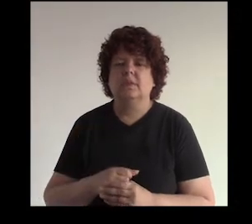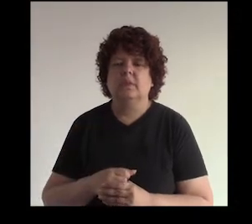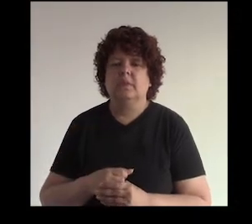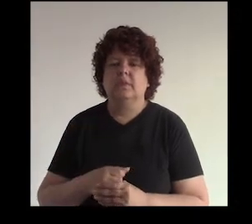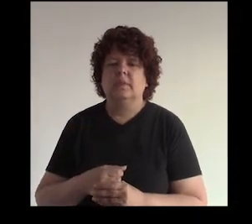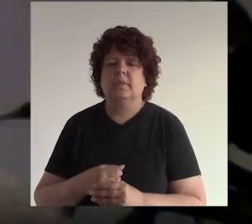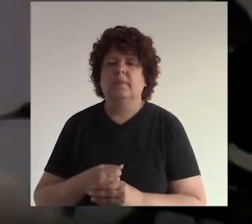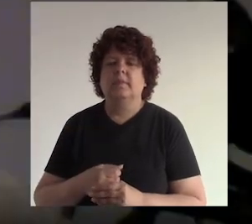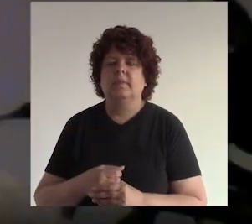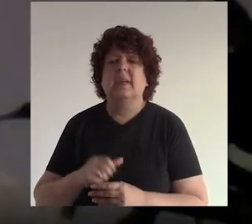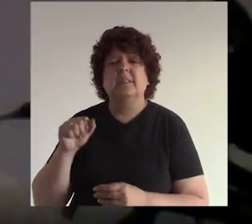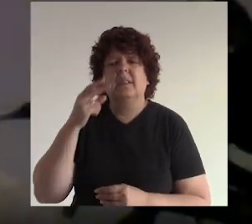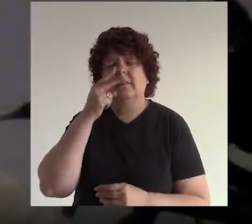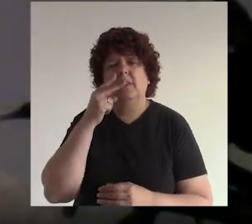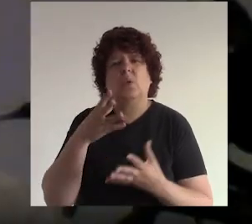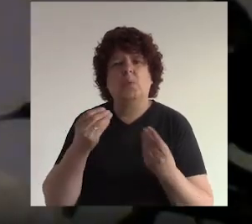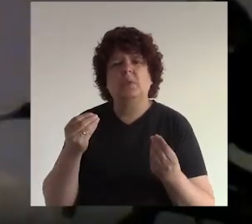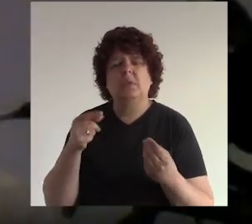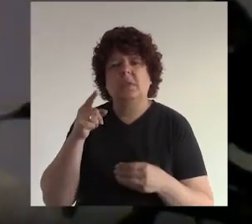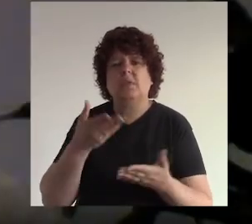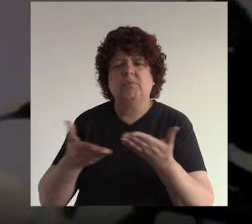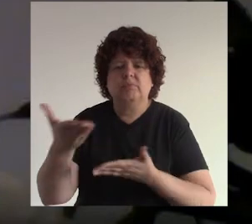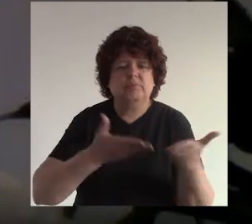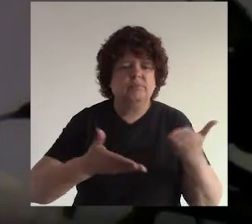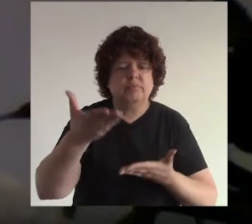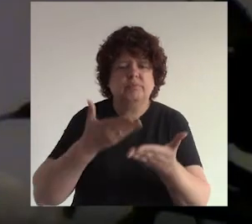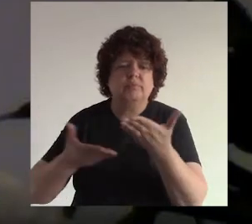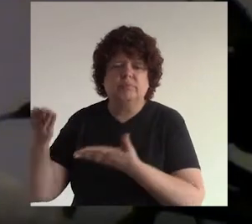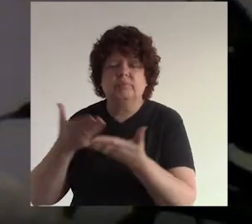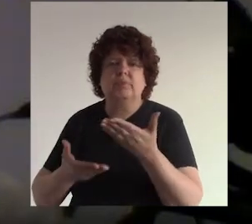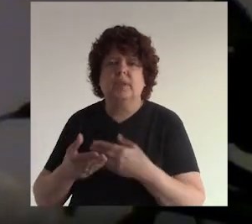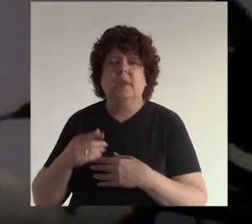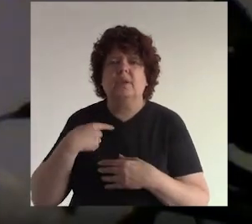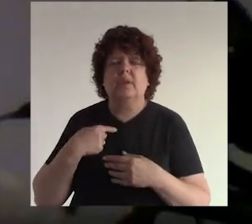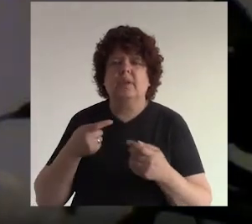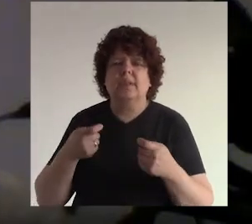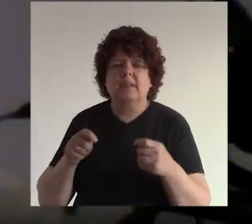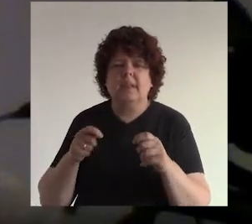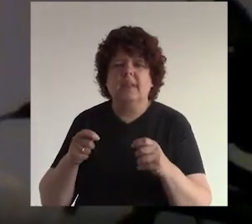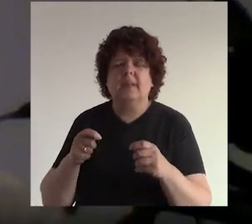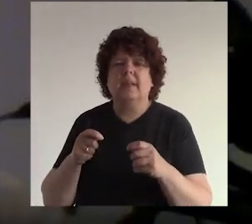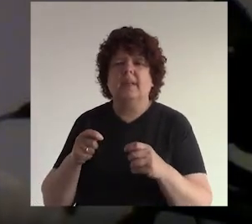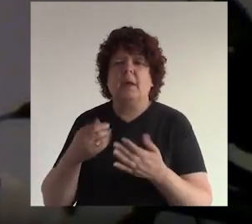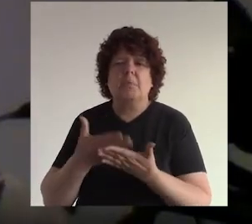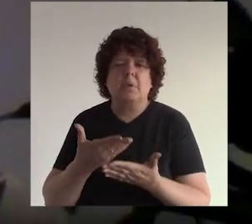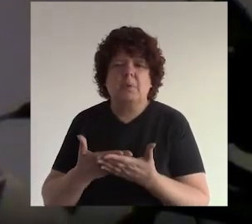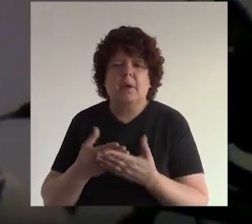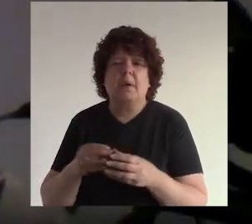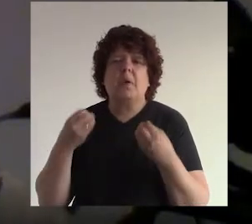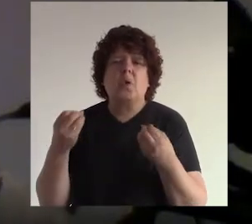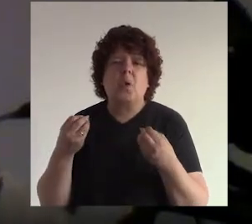ok si he visto mucho esa dinámica de los grupos la verdad e intenté en algún momento